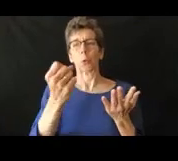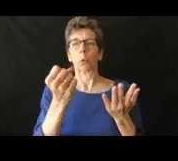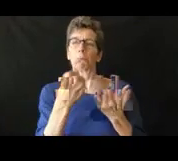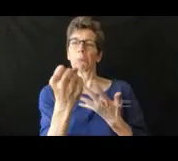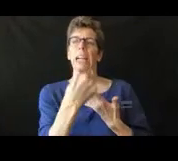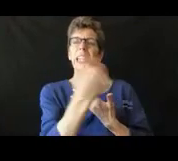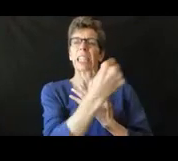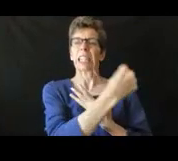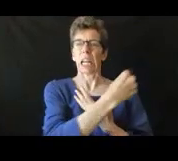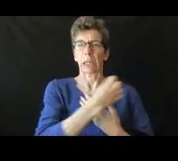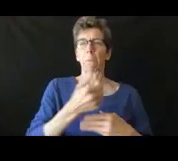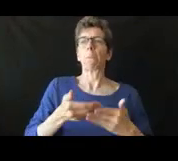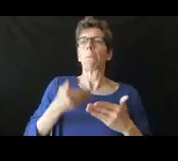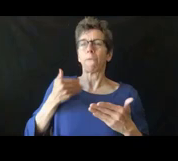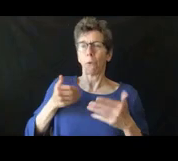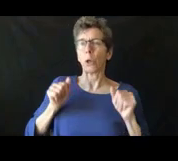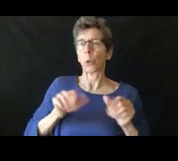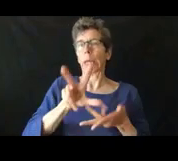reunión